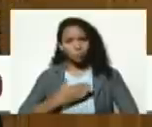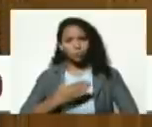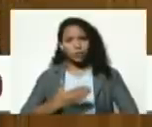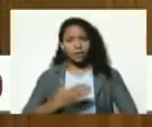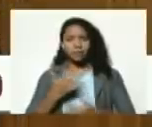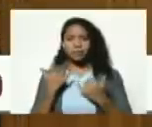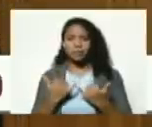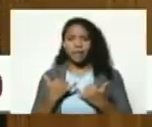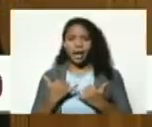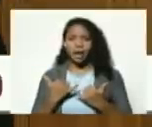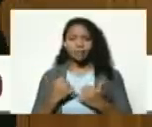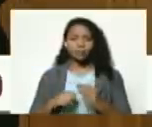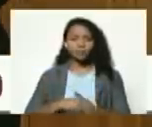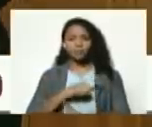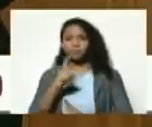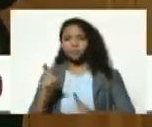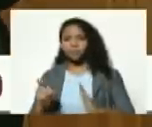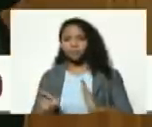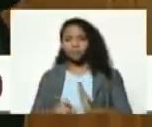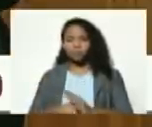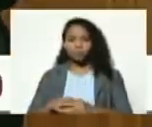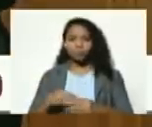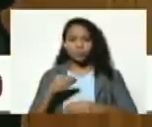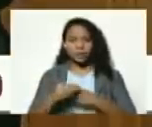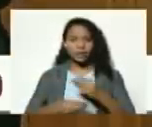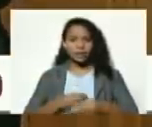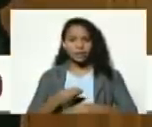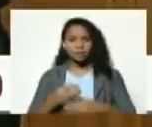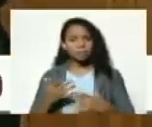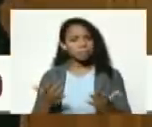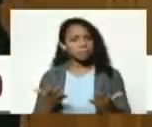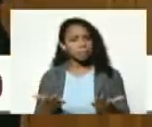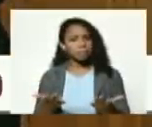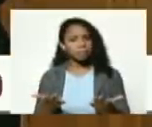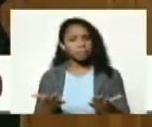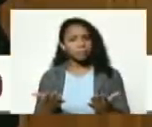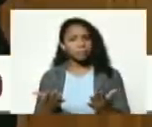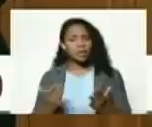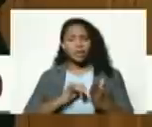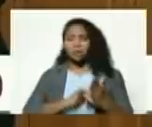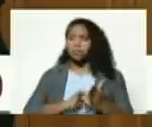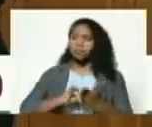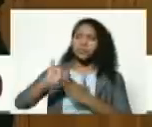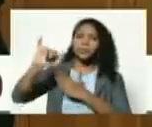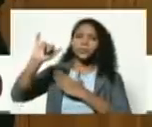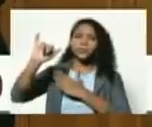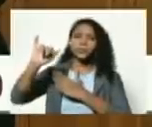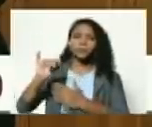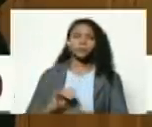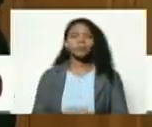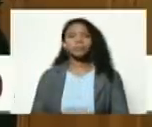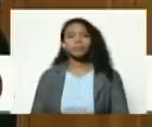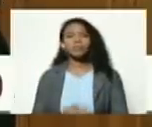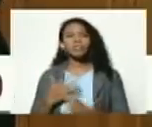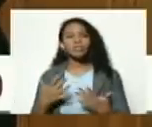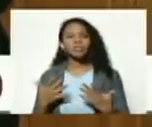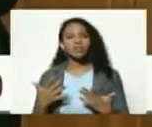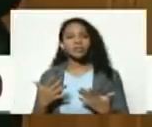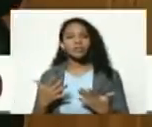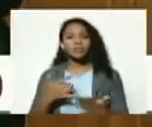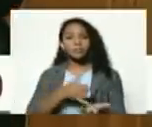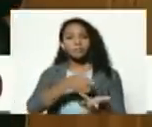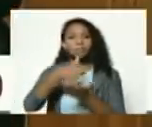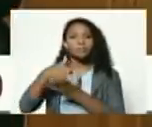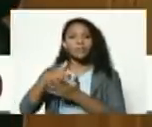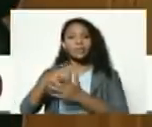de una manera definitiva y concreta de elevar al altar de los